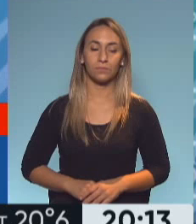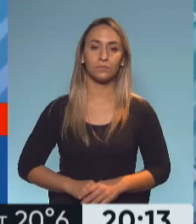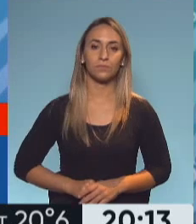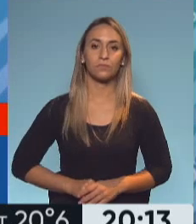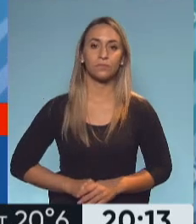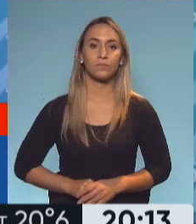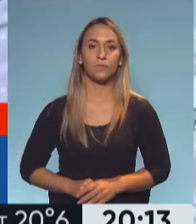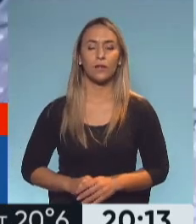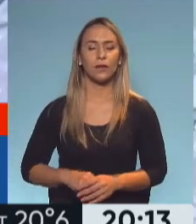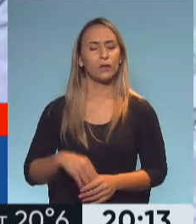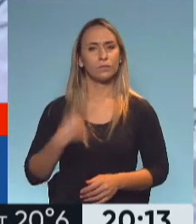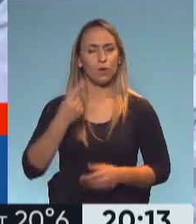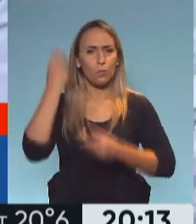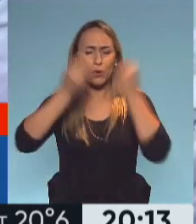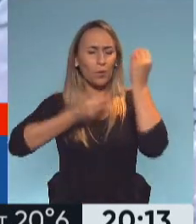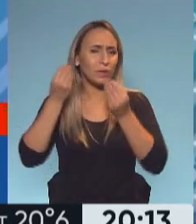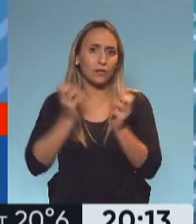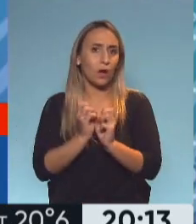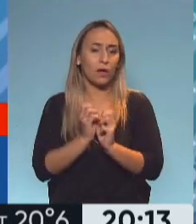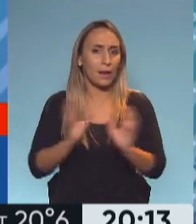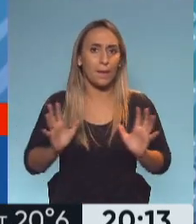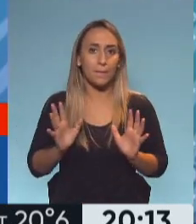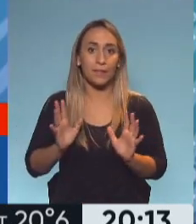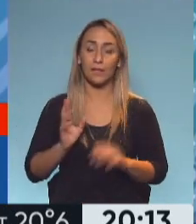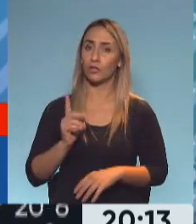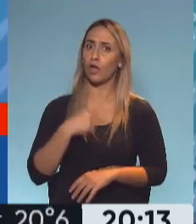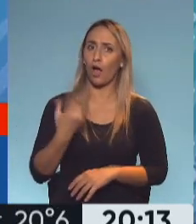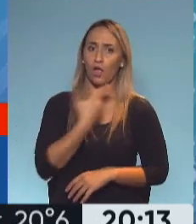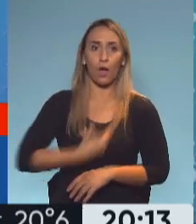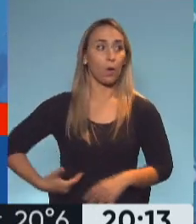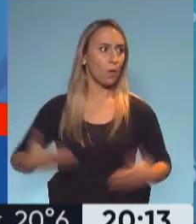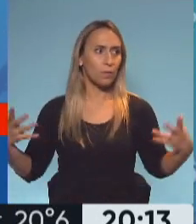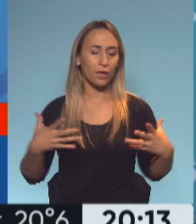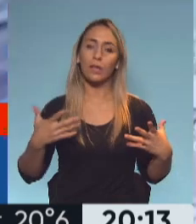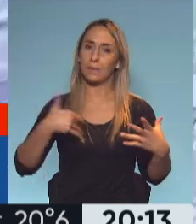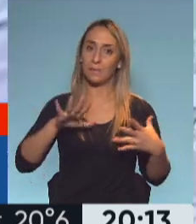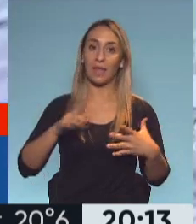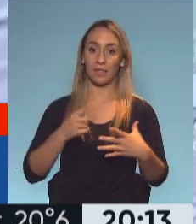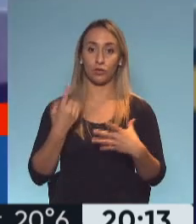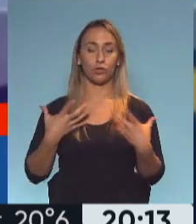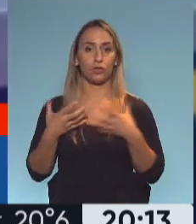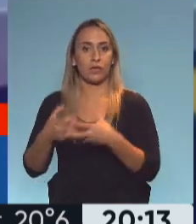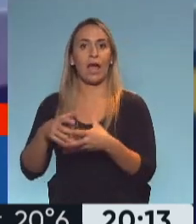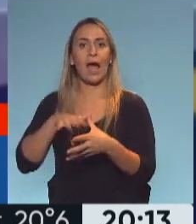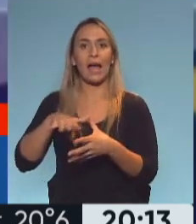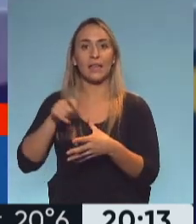La enorme preocupación, la gran preocupación de todo el gobierno y particularmente de los que estamos en el área de salud.